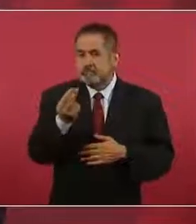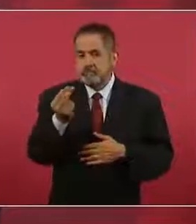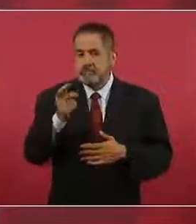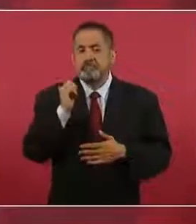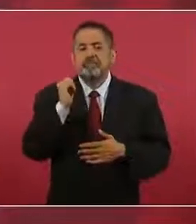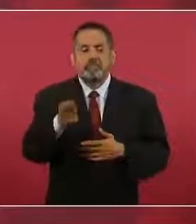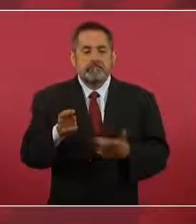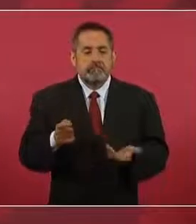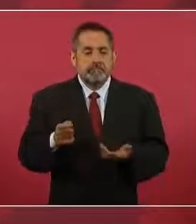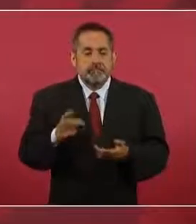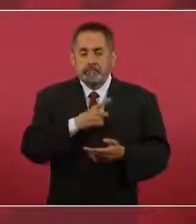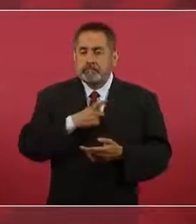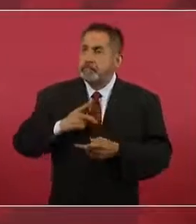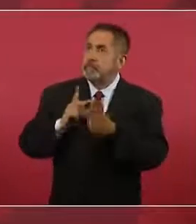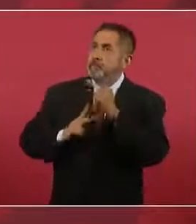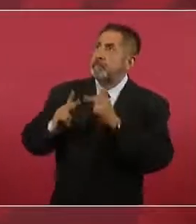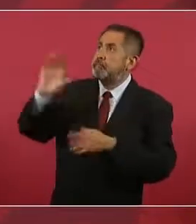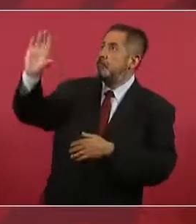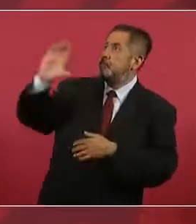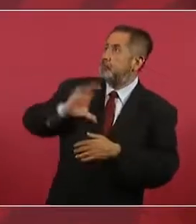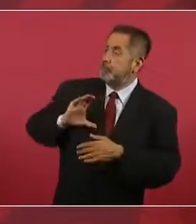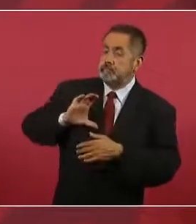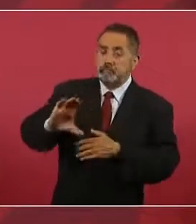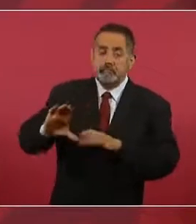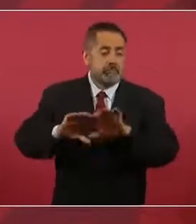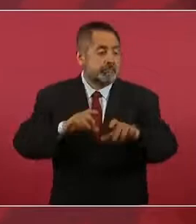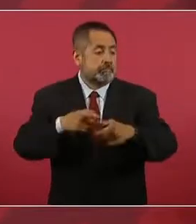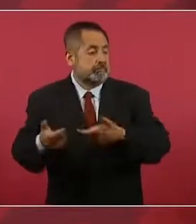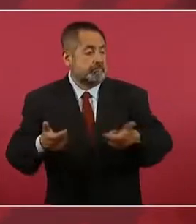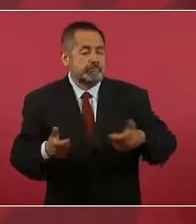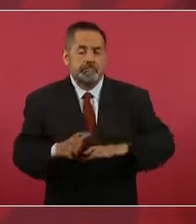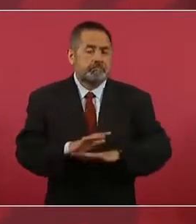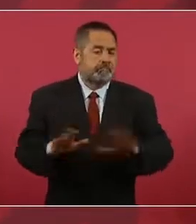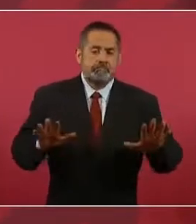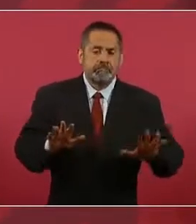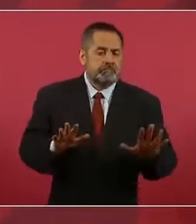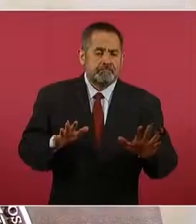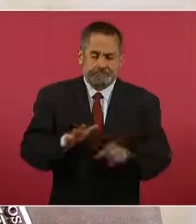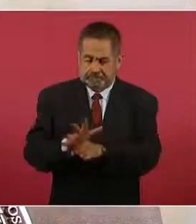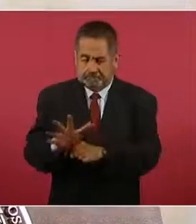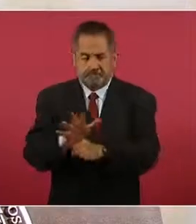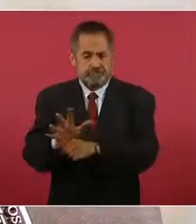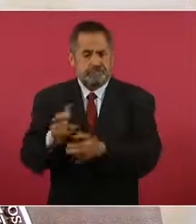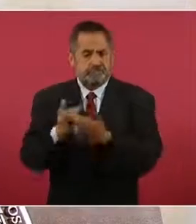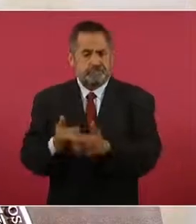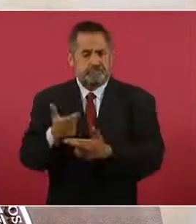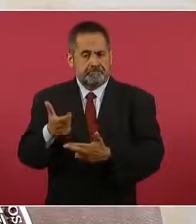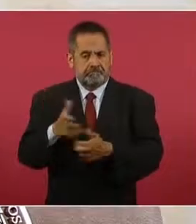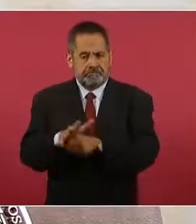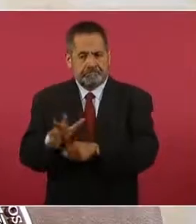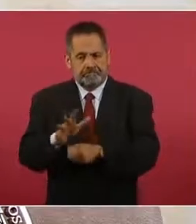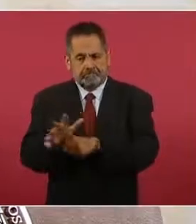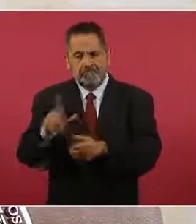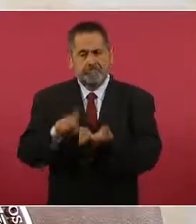deuda y tenemos